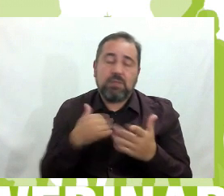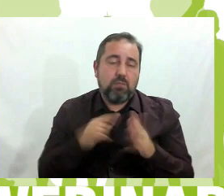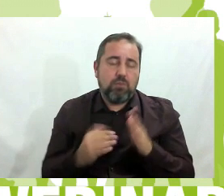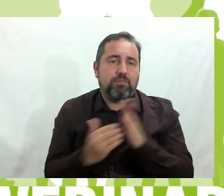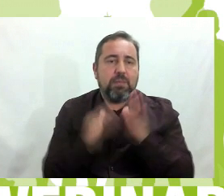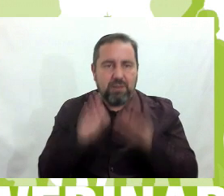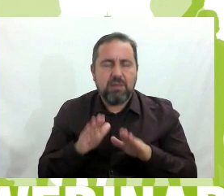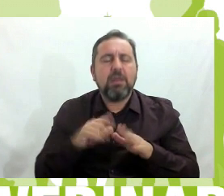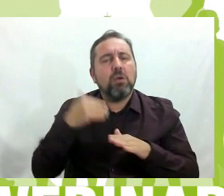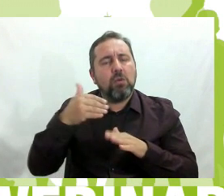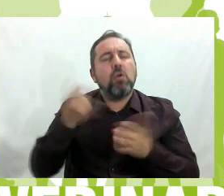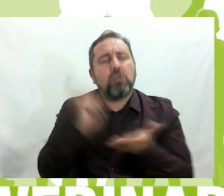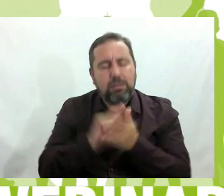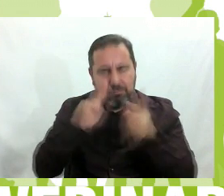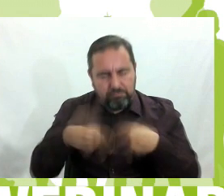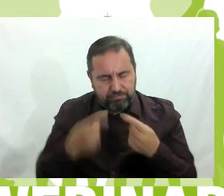retomaremos.